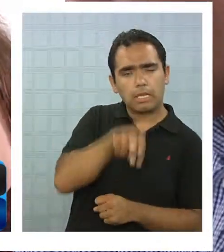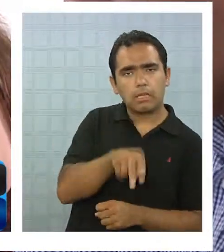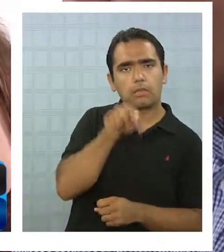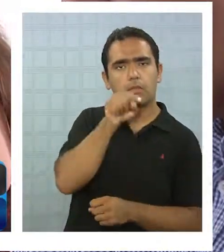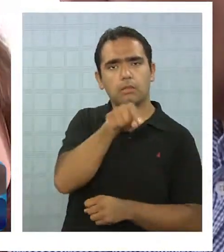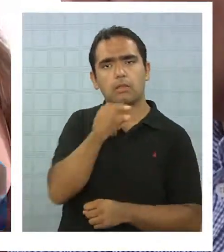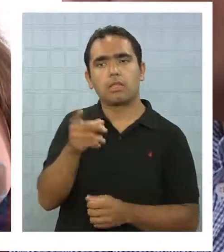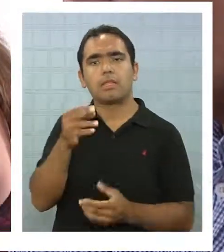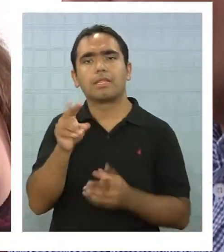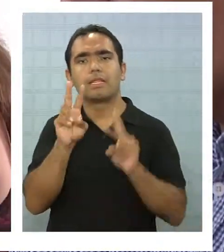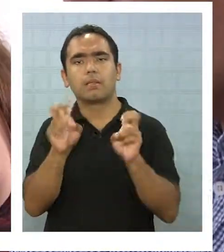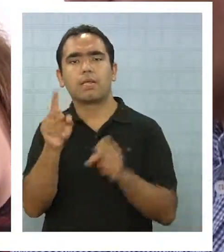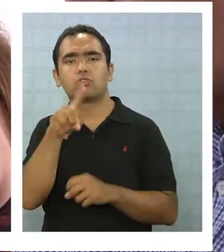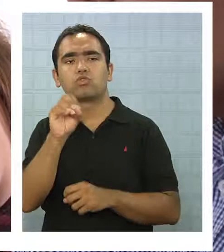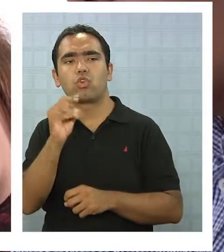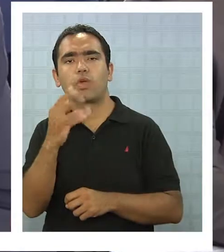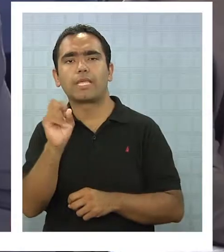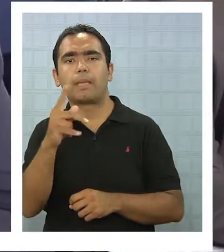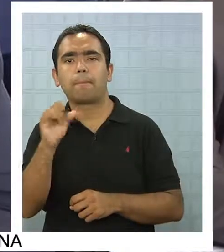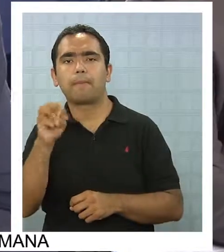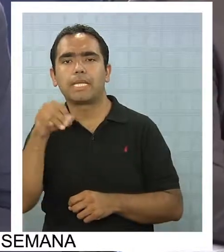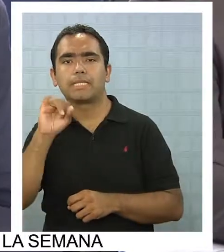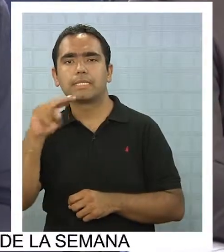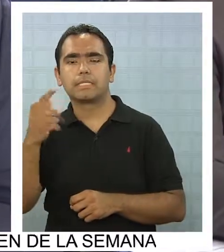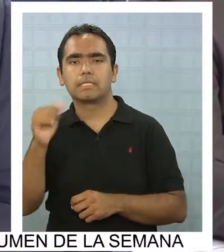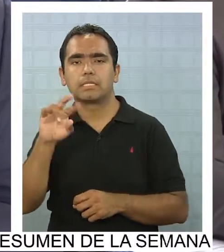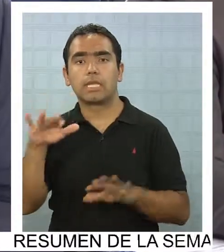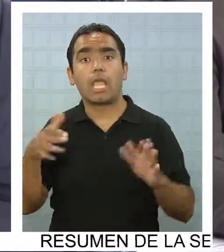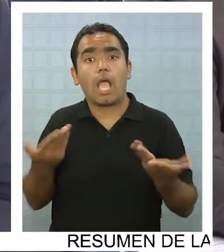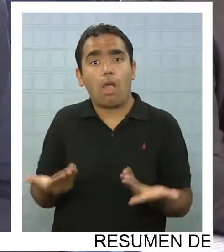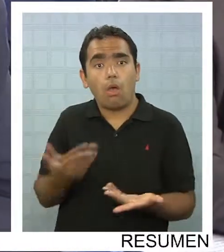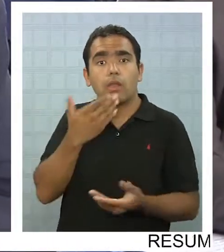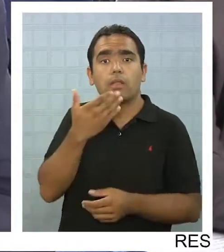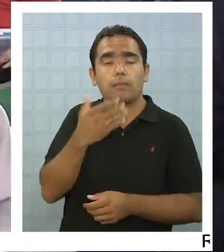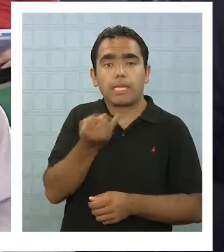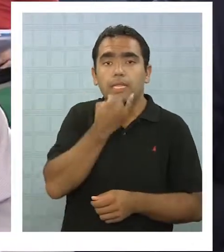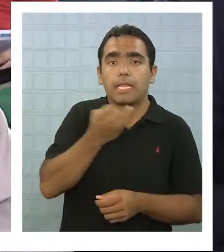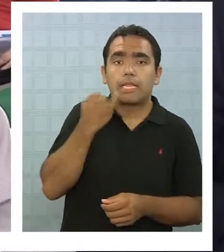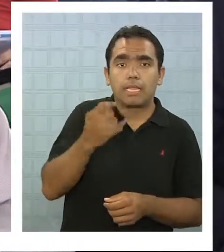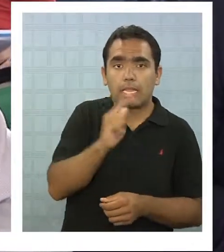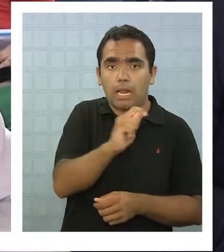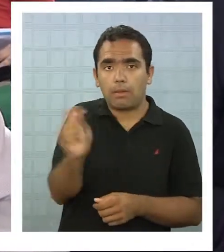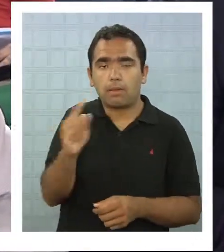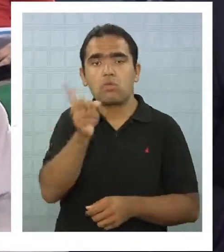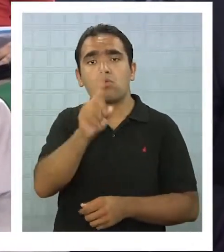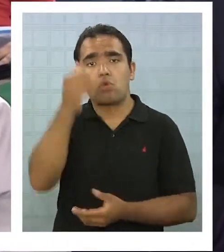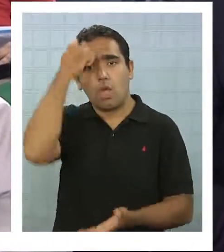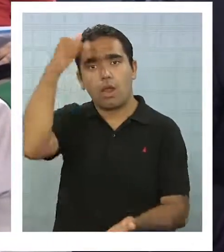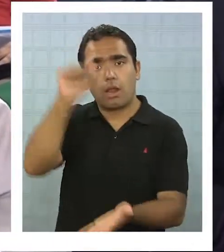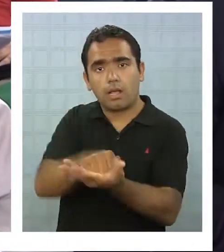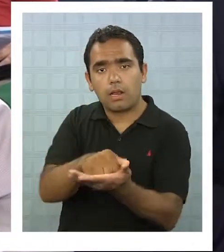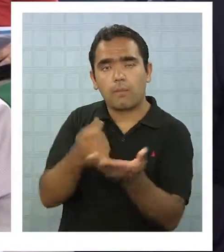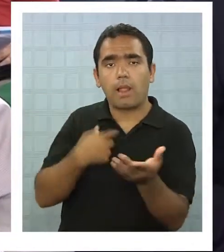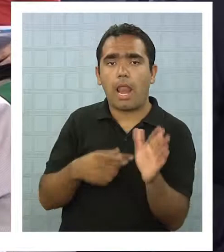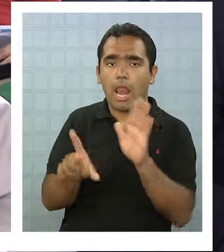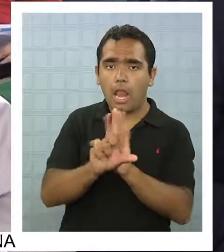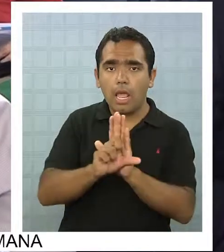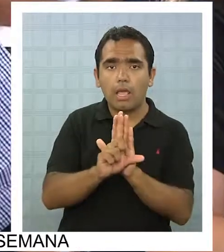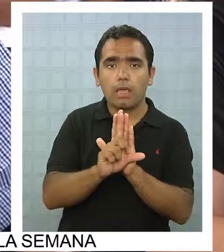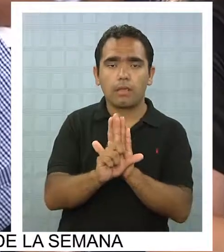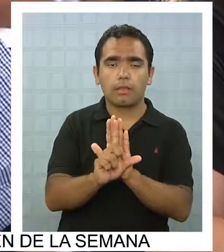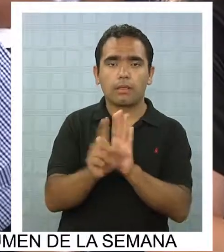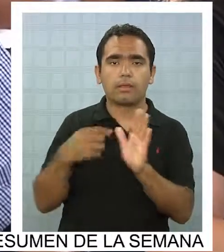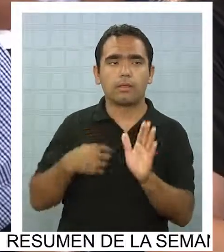internos con respecto al caso Soquimis y ahora el señor intendente de la región de Tarapacá con respecto a no presentar las acciones legales